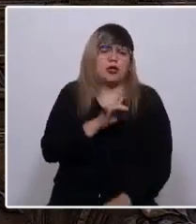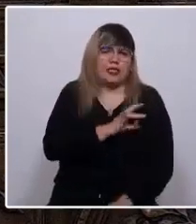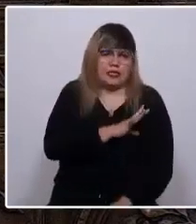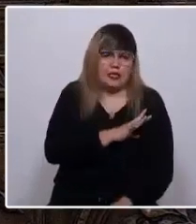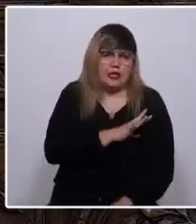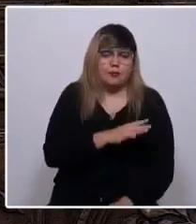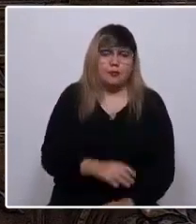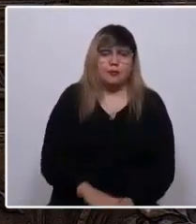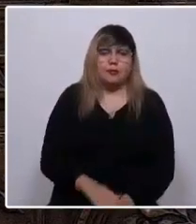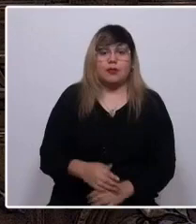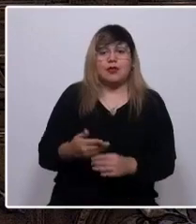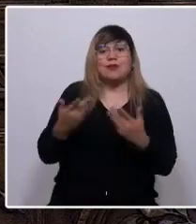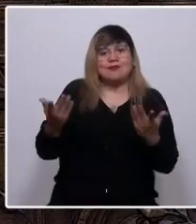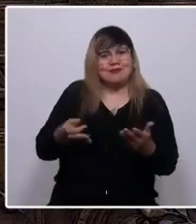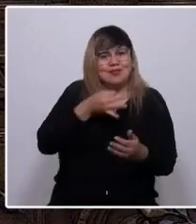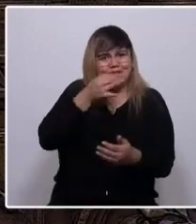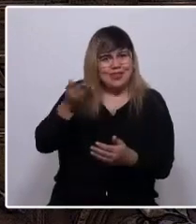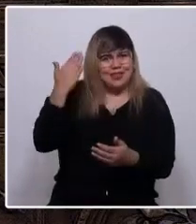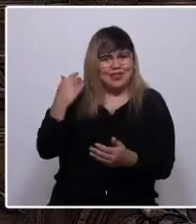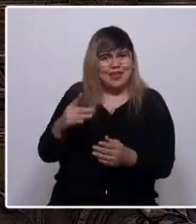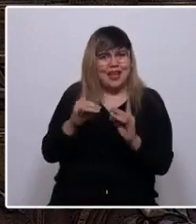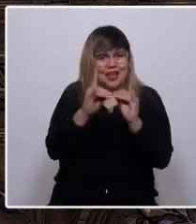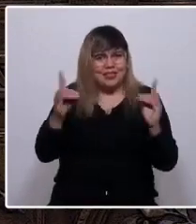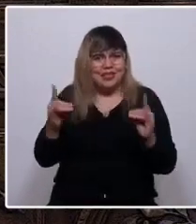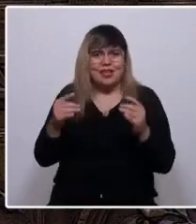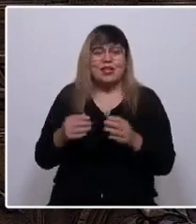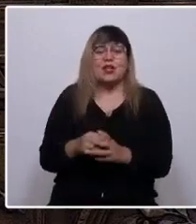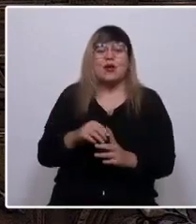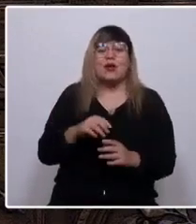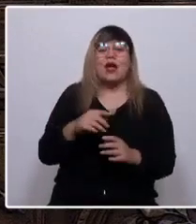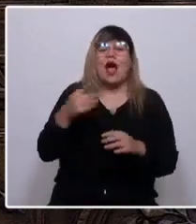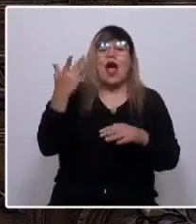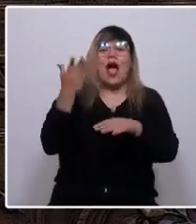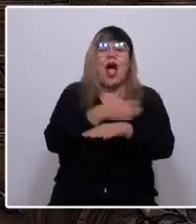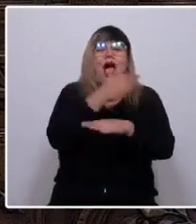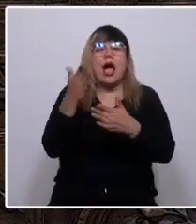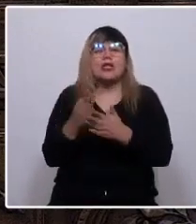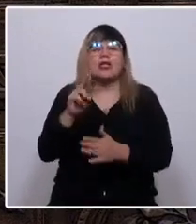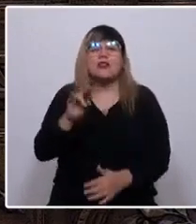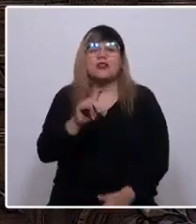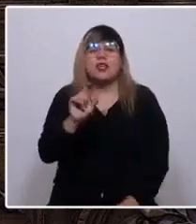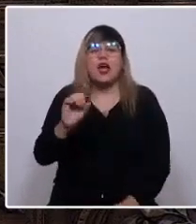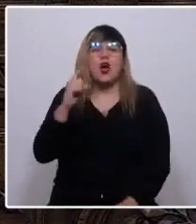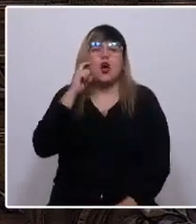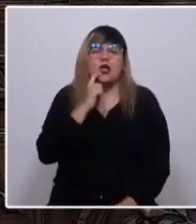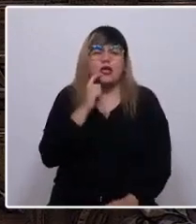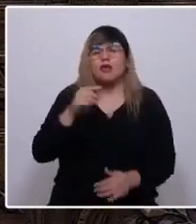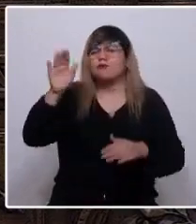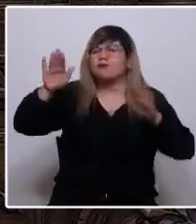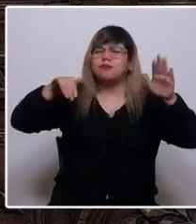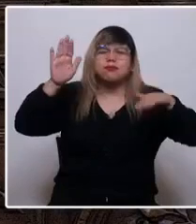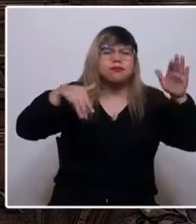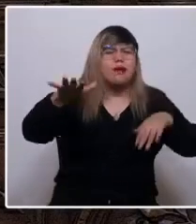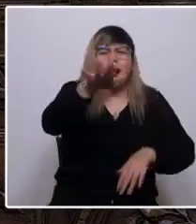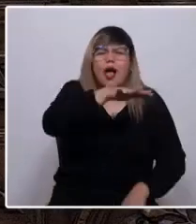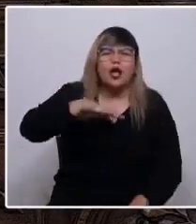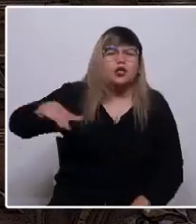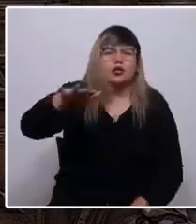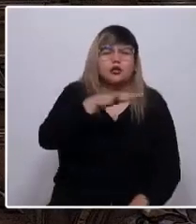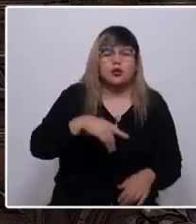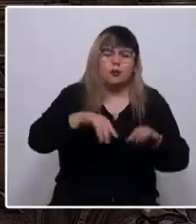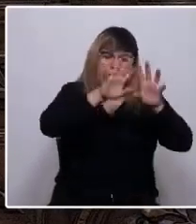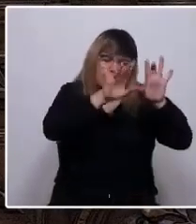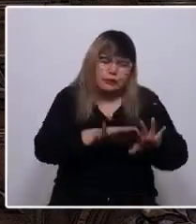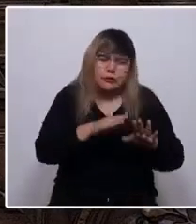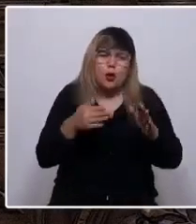Es por lo anterior que desde Aysén, desde Huaytecas a Villohiggins, los convocamos a todas a ser parte y a escribir esta